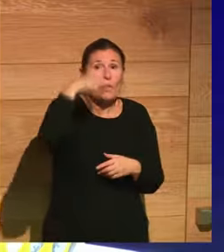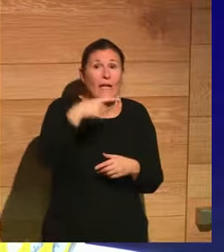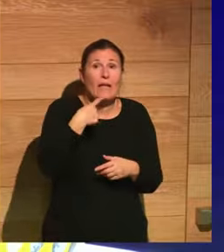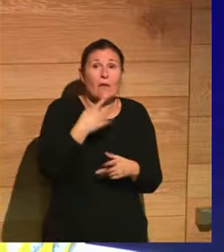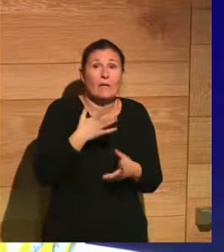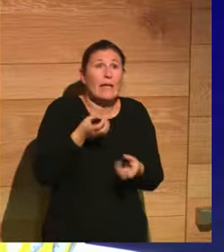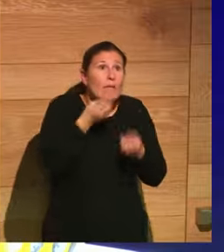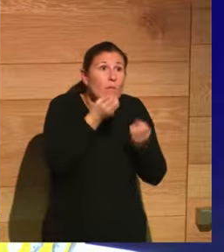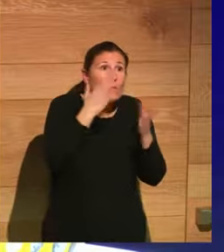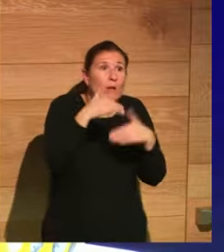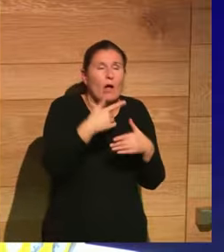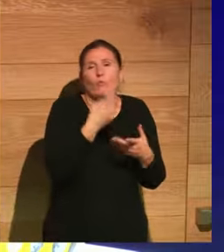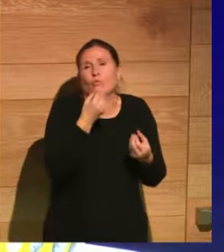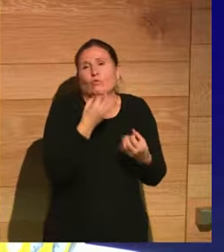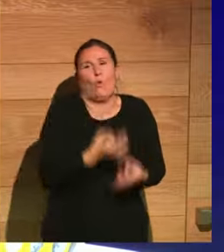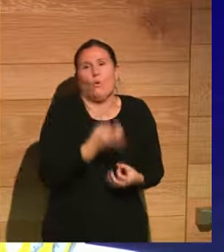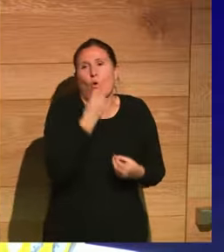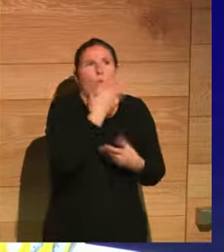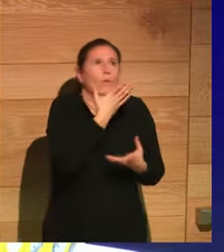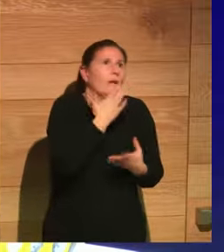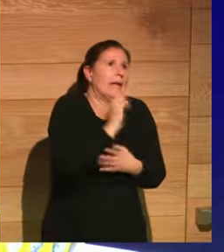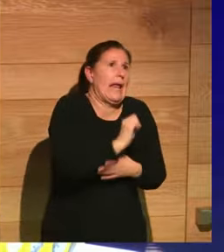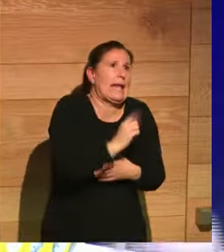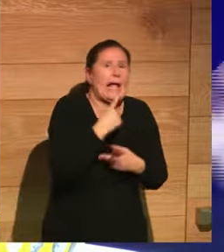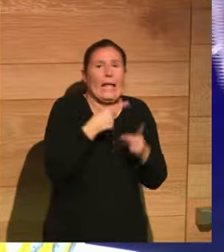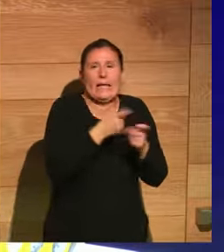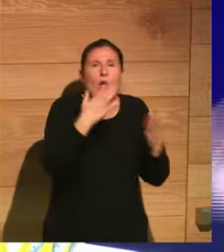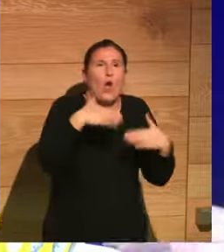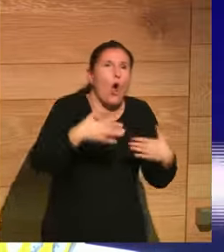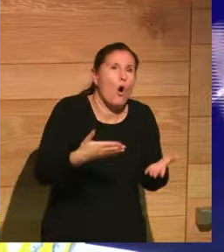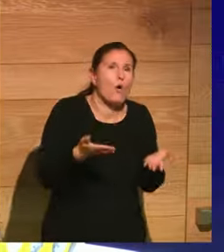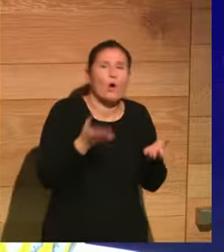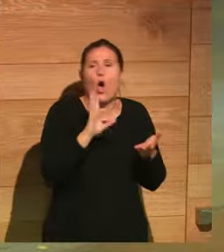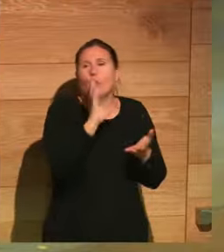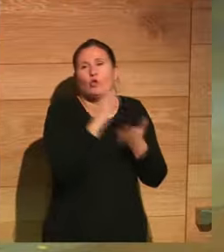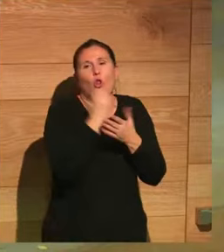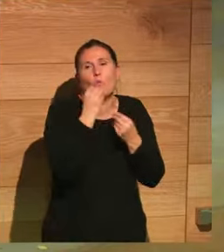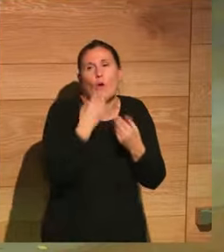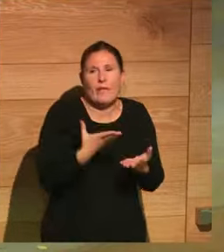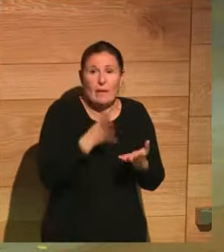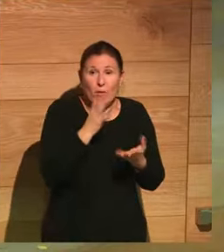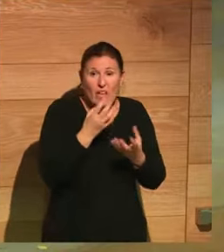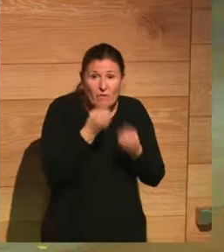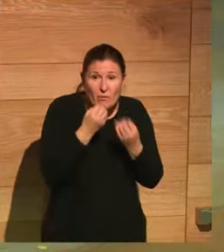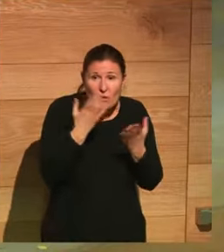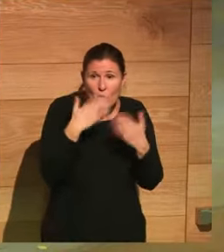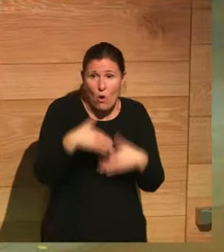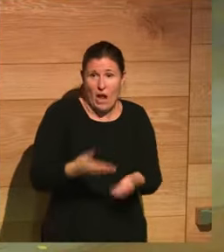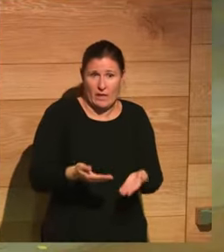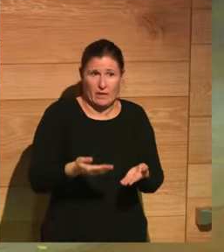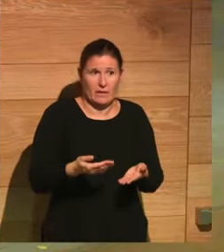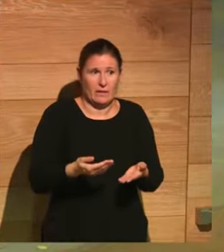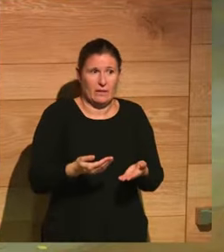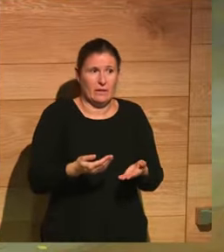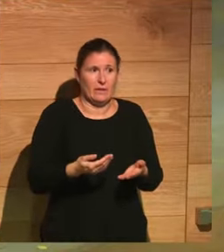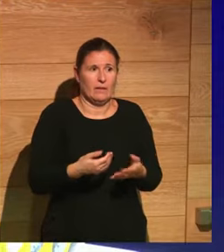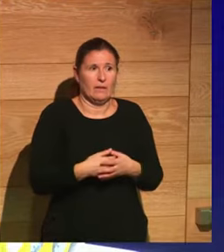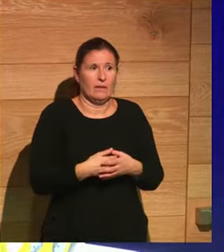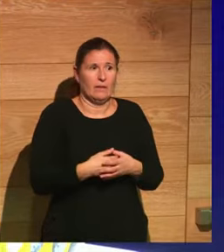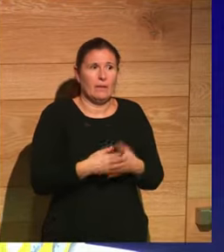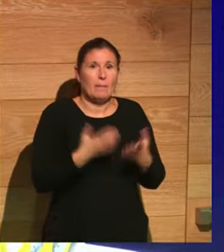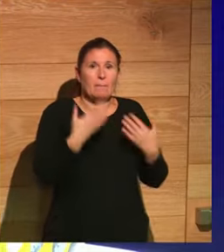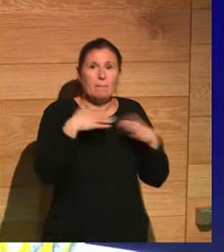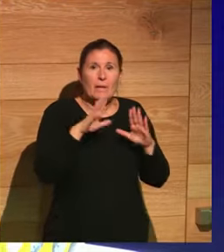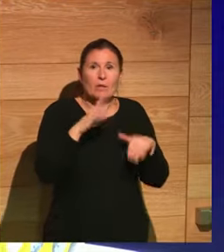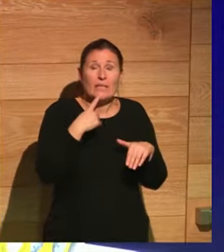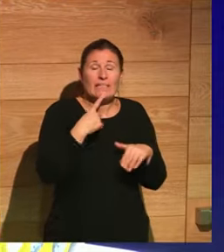información bueno tuvo que ser genial no pasó nada claro no hubo guerras todo fue bien esto magnífico claro y sin reinado de paz claro y sin